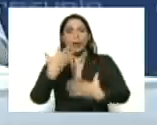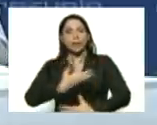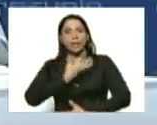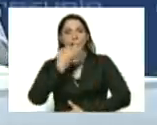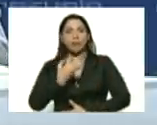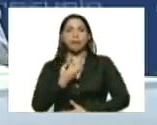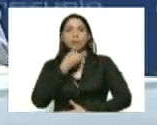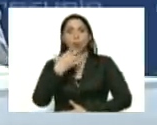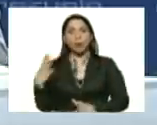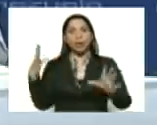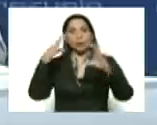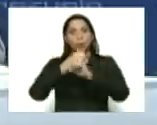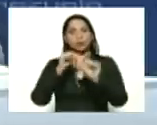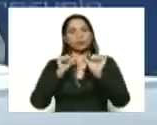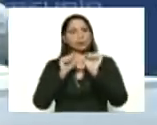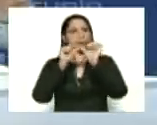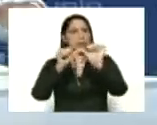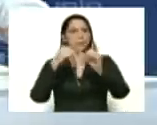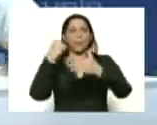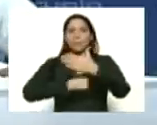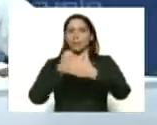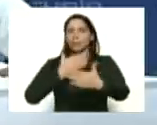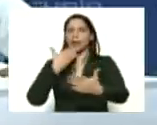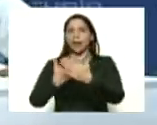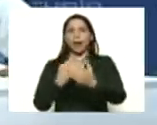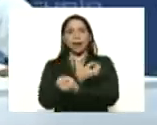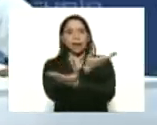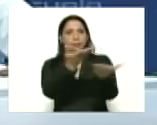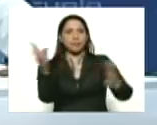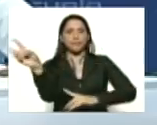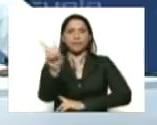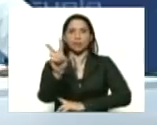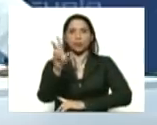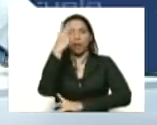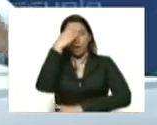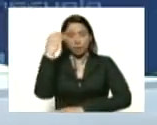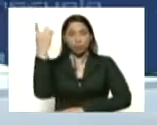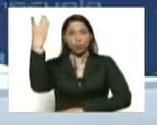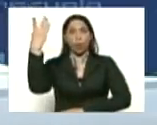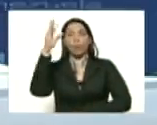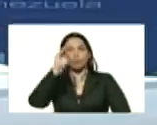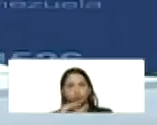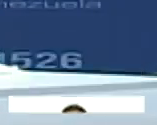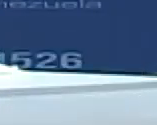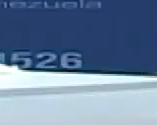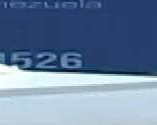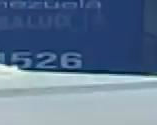buenas noches y seguimos en batalla muchas gracias Venezuela que Dios bendiga nuestra patria